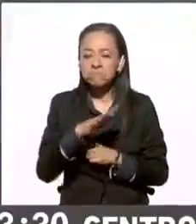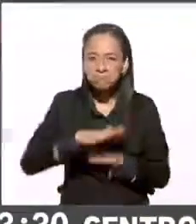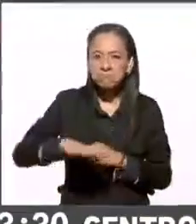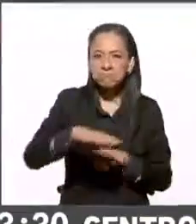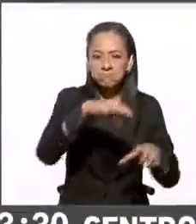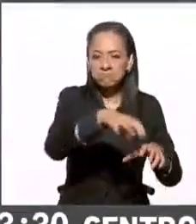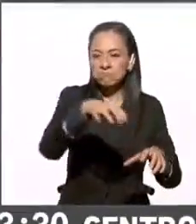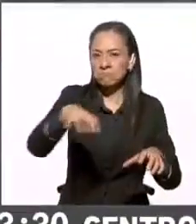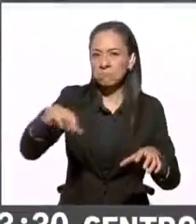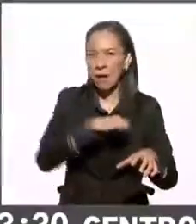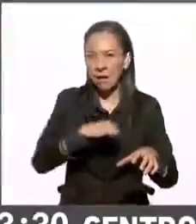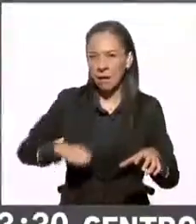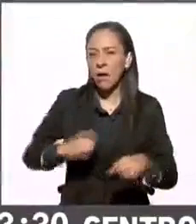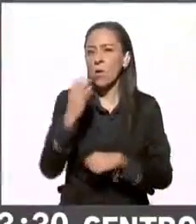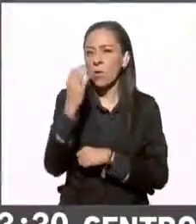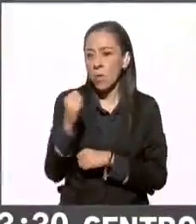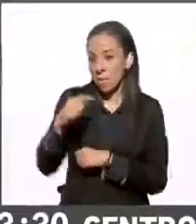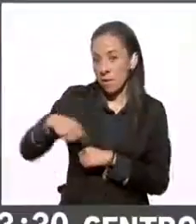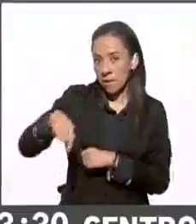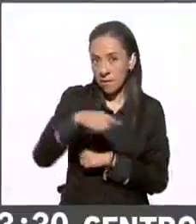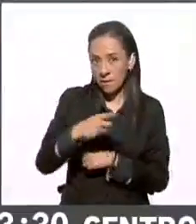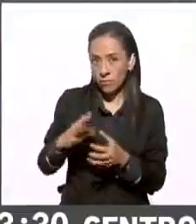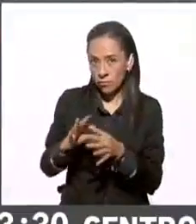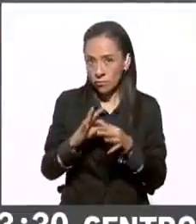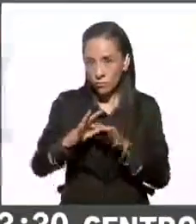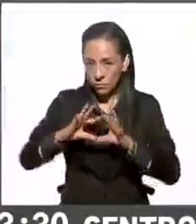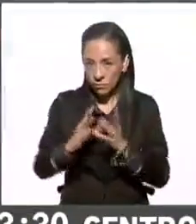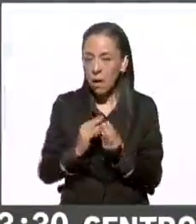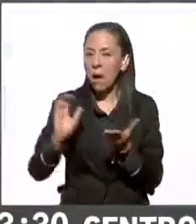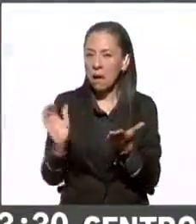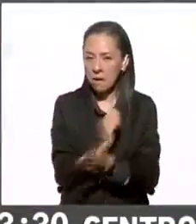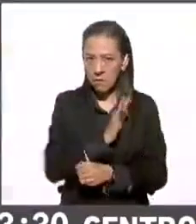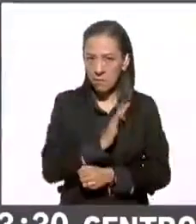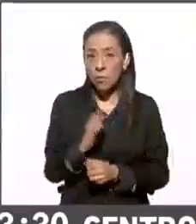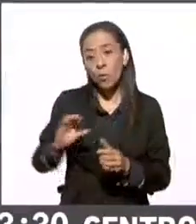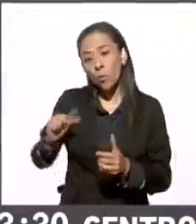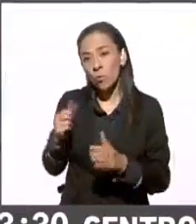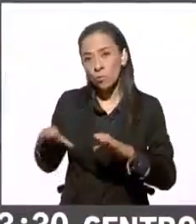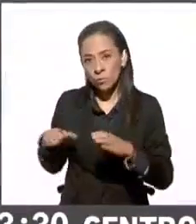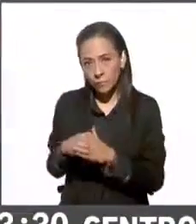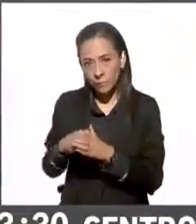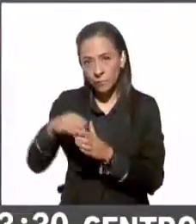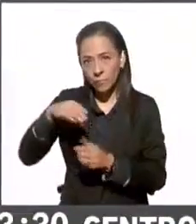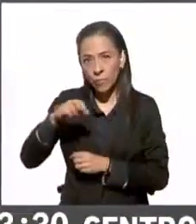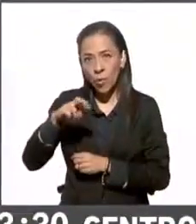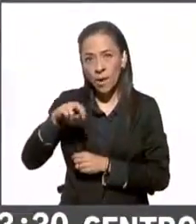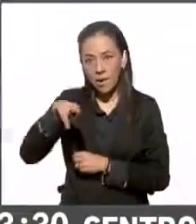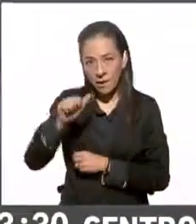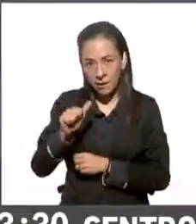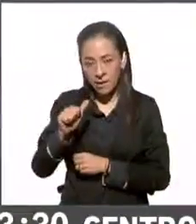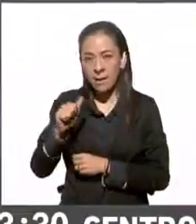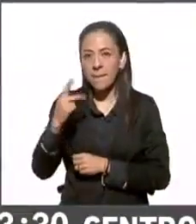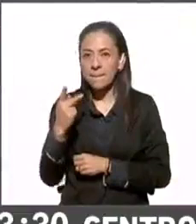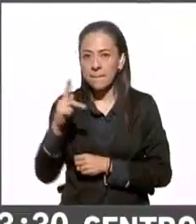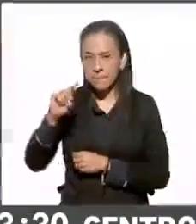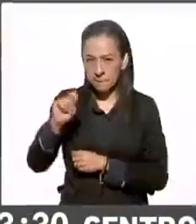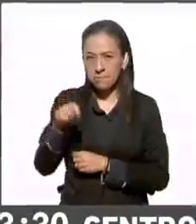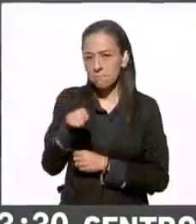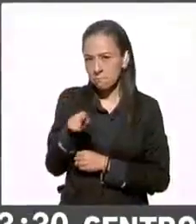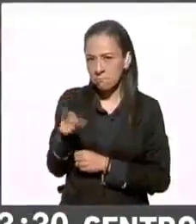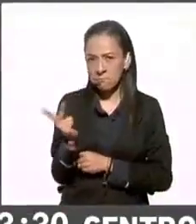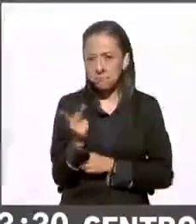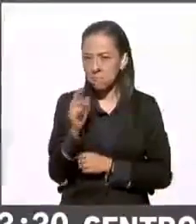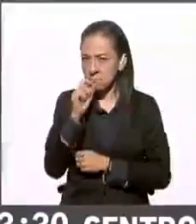alcaldías que estarían ganando y por su parte la coalición Morena, juntos haremos historia, Morena PT, estarían